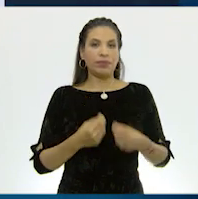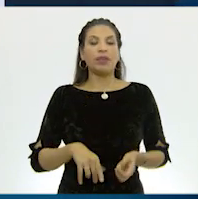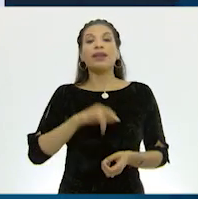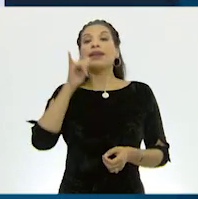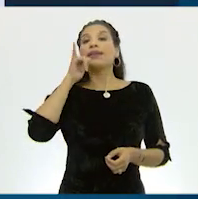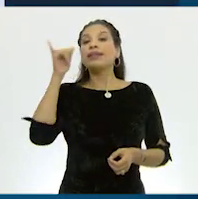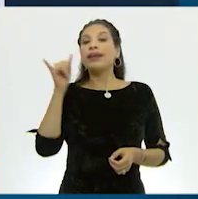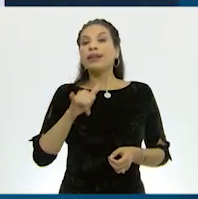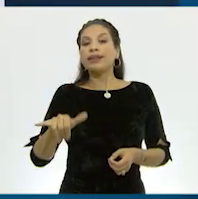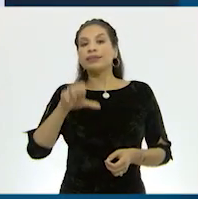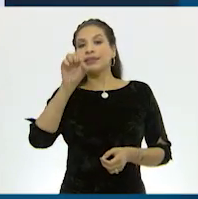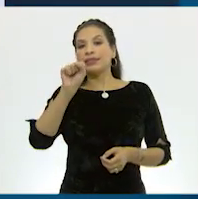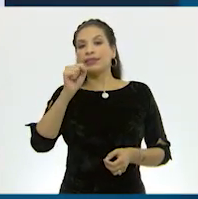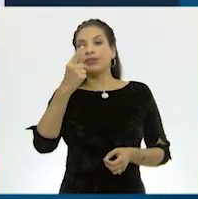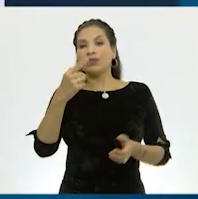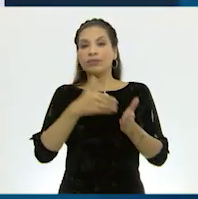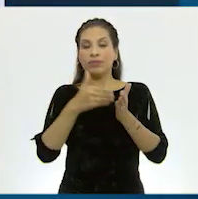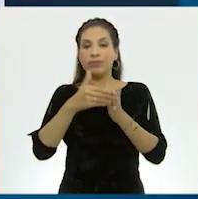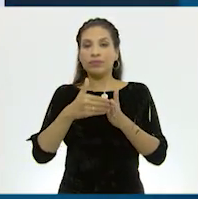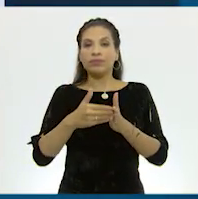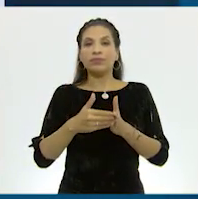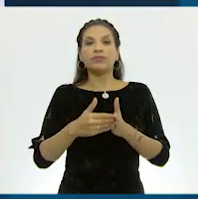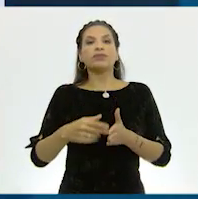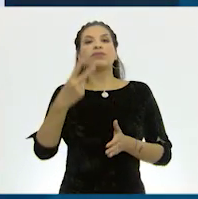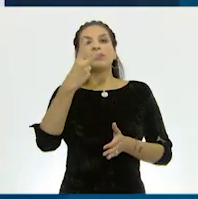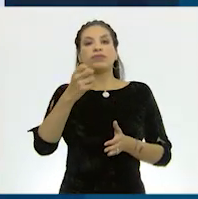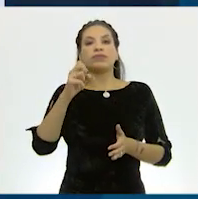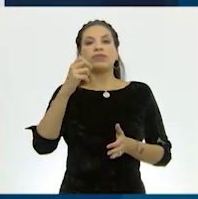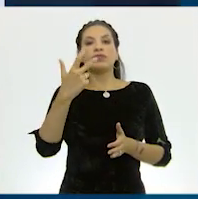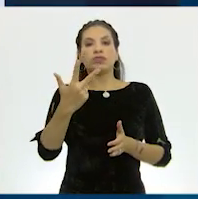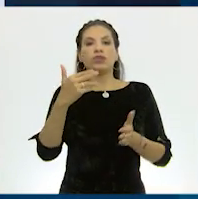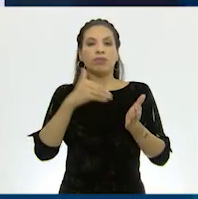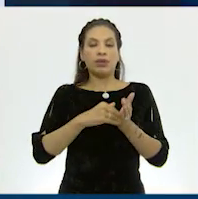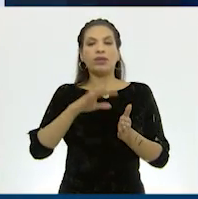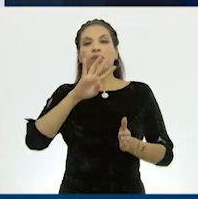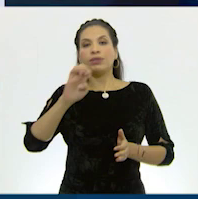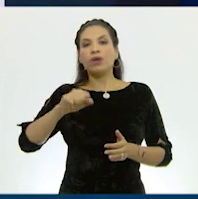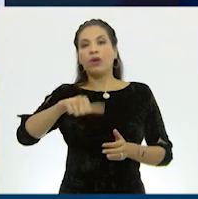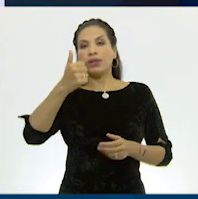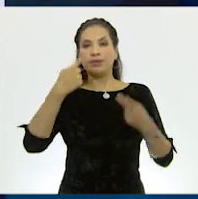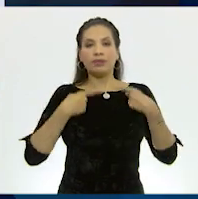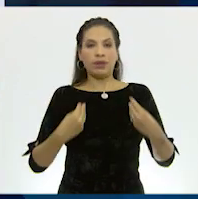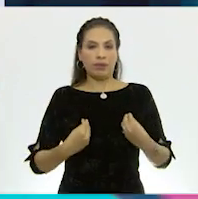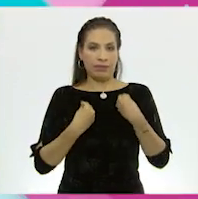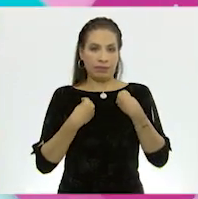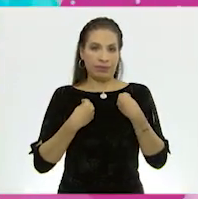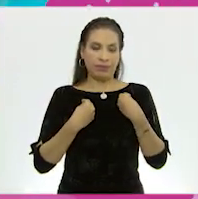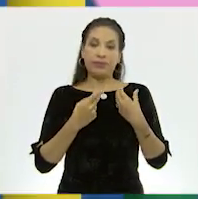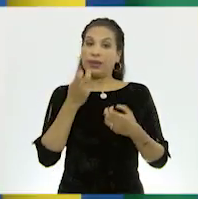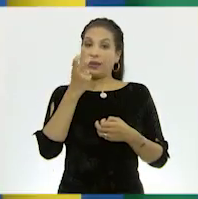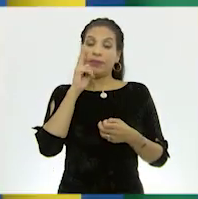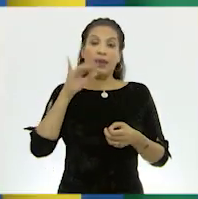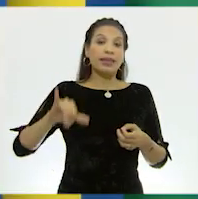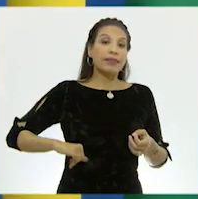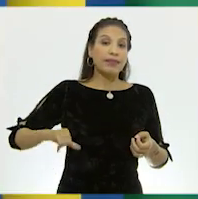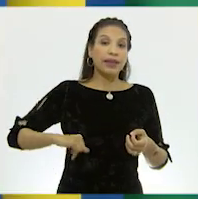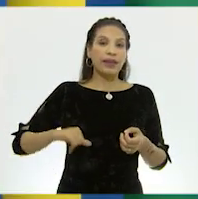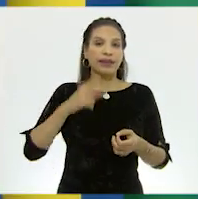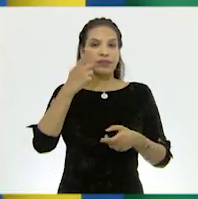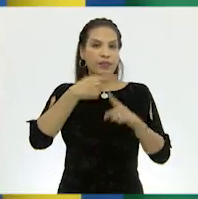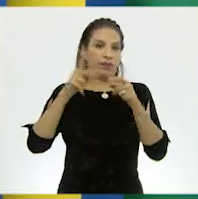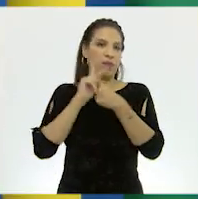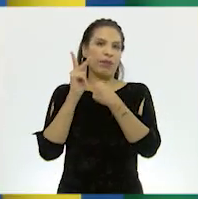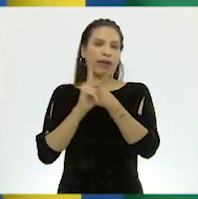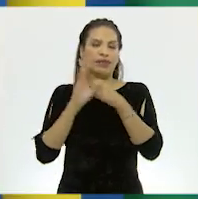Italia, 61.208.911 habitantes. Es interesante que estos